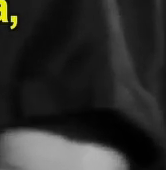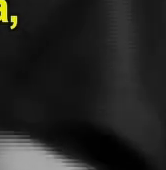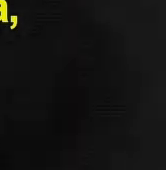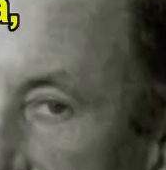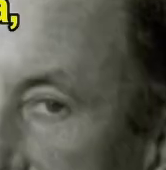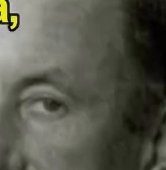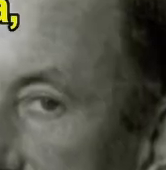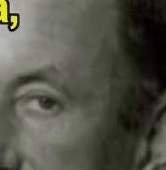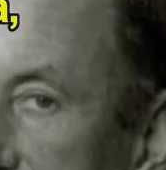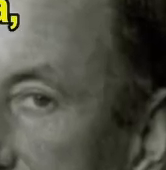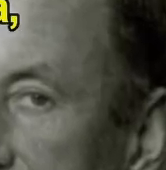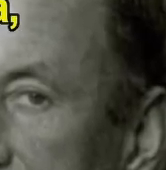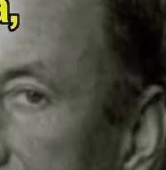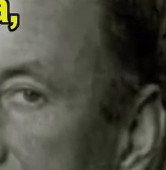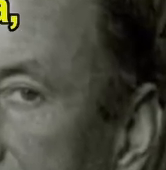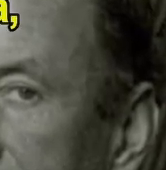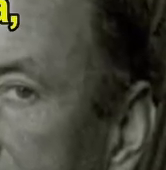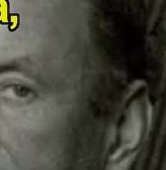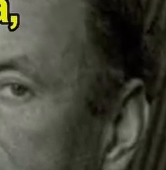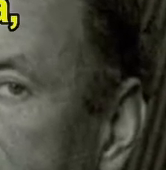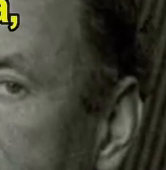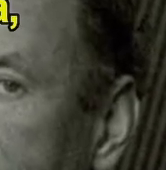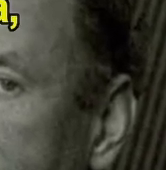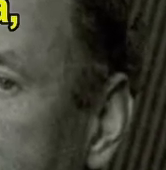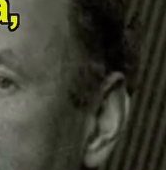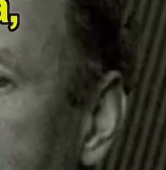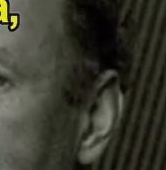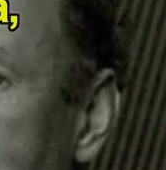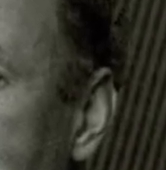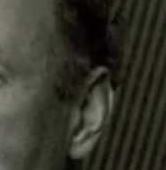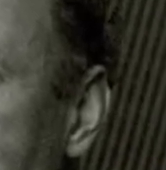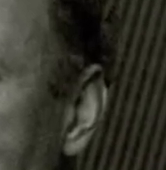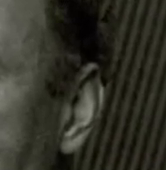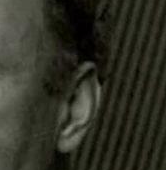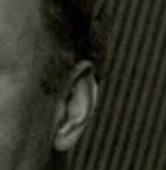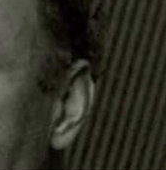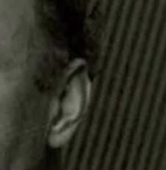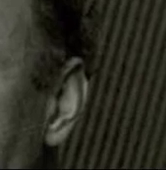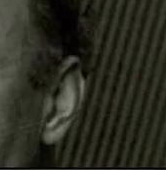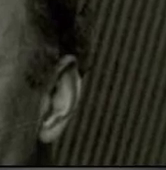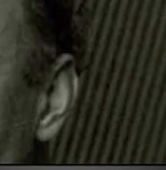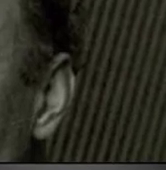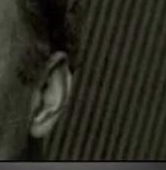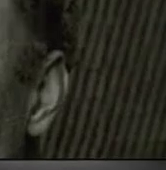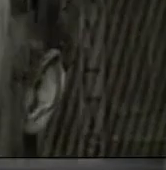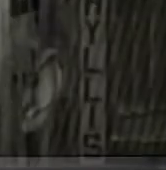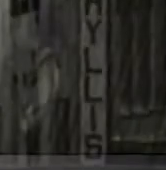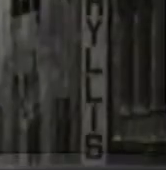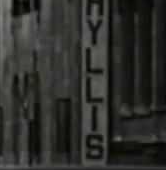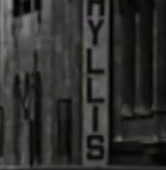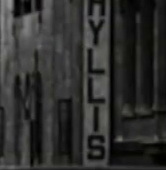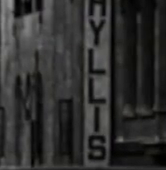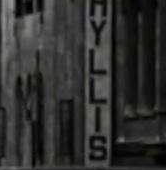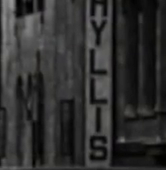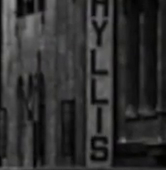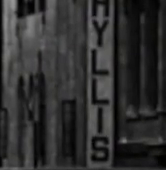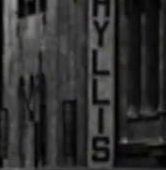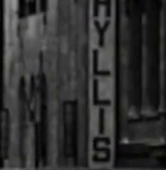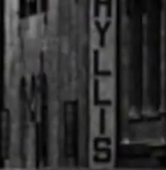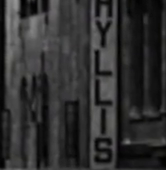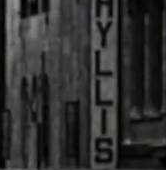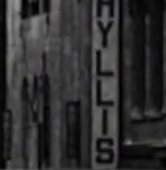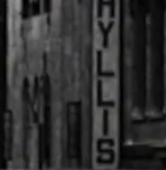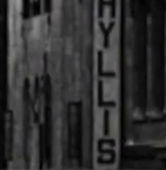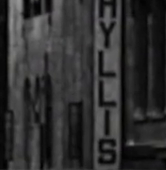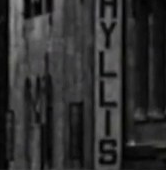majestad. Fue un periodista, escritor, oficial de la Armada y agente de la Naval Intelligence. Nació el 28 de